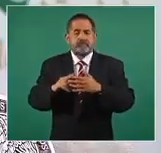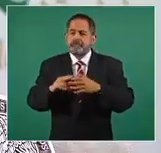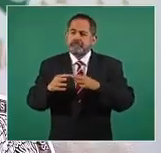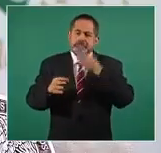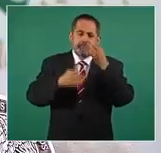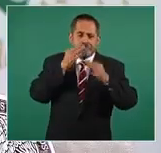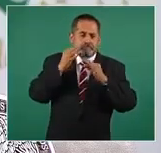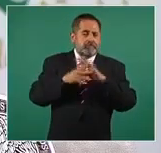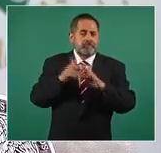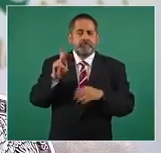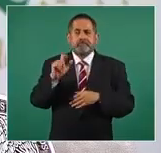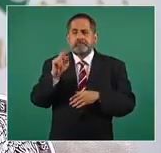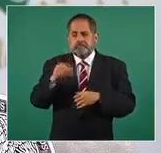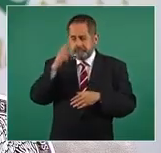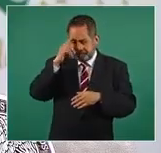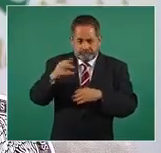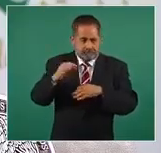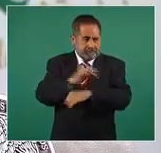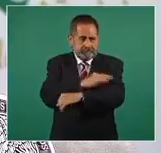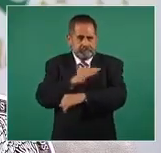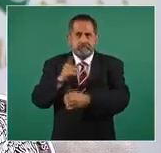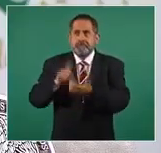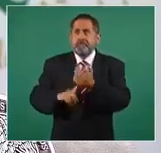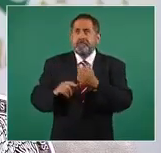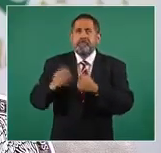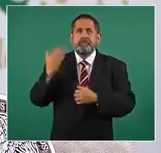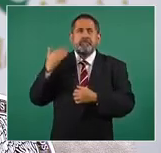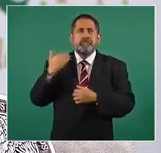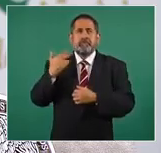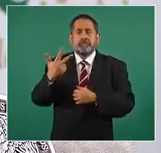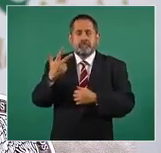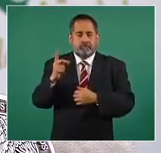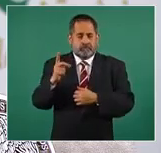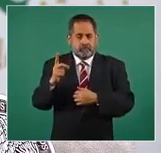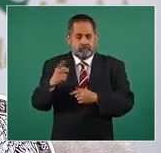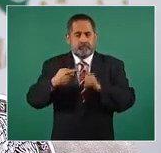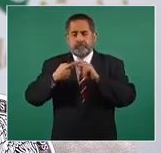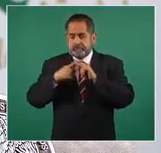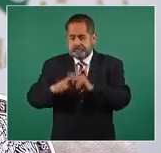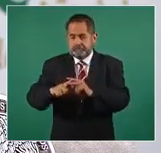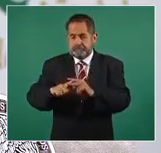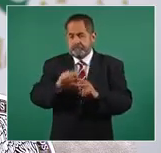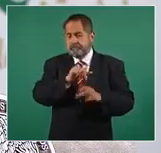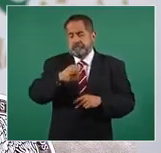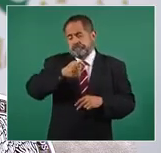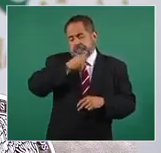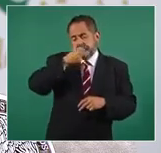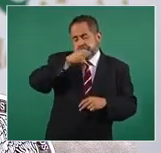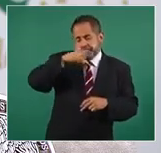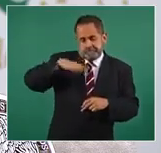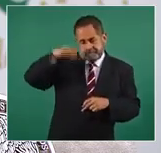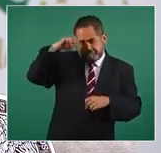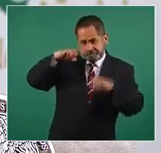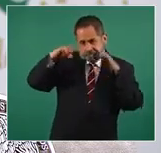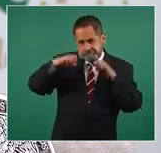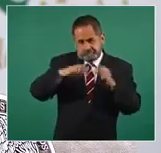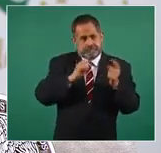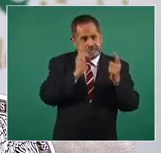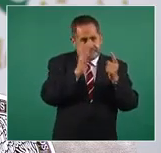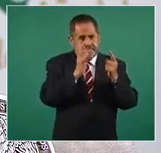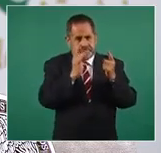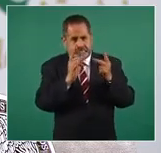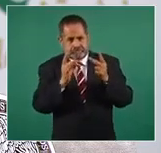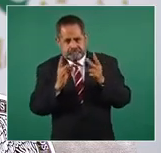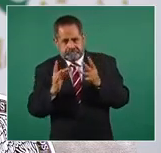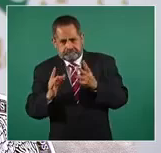el pasado 8 de diciembre, empezó de las personas de mayor edad y se ha ido recorriendo a las